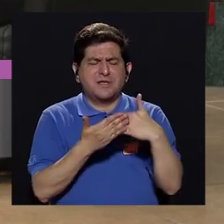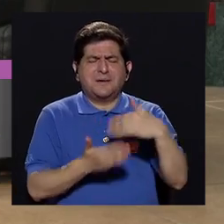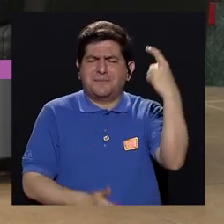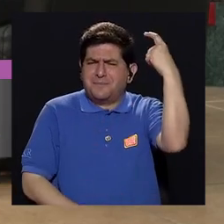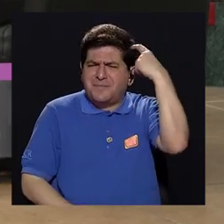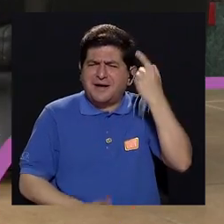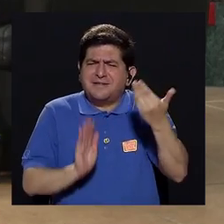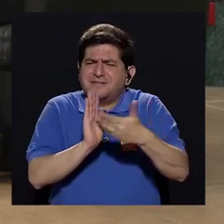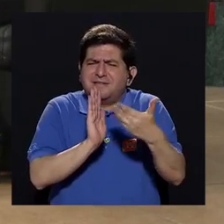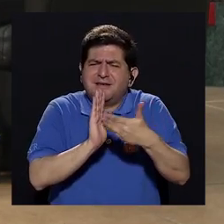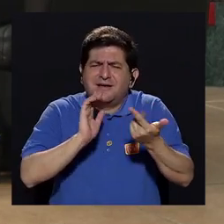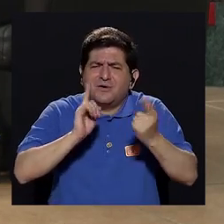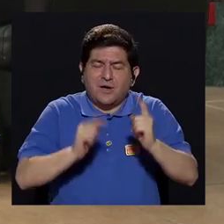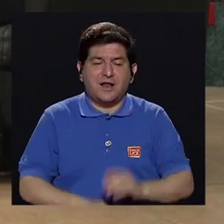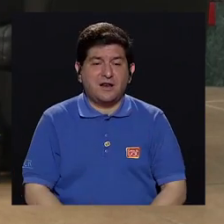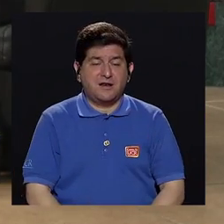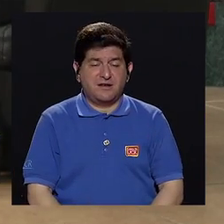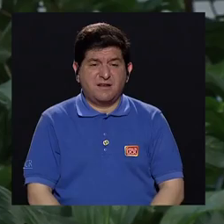del cerebro?